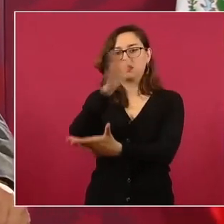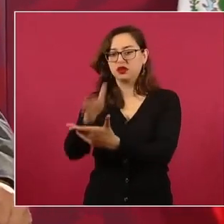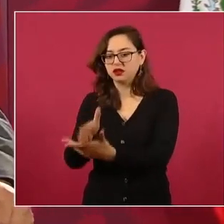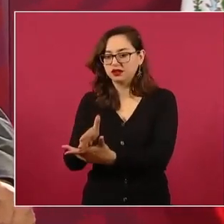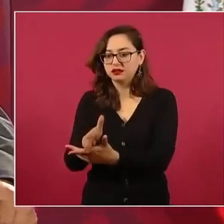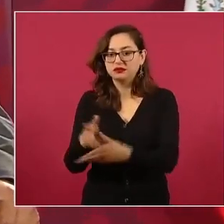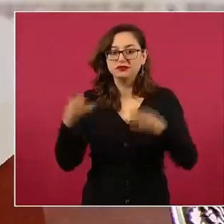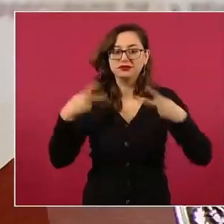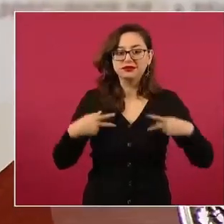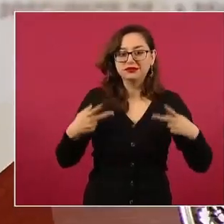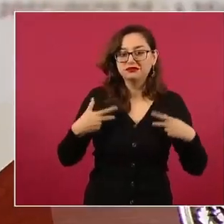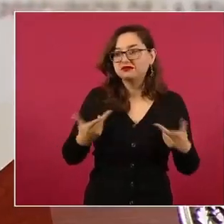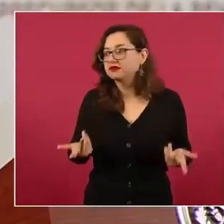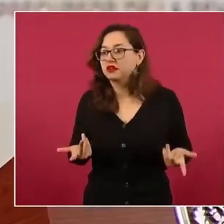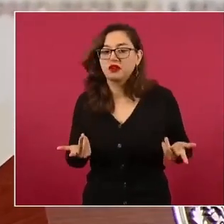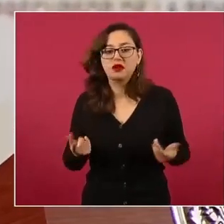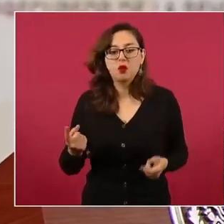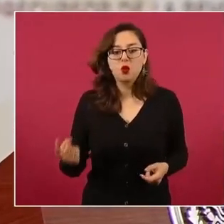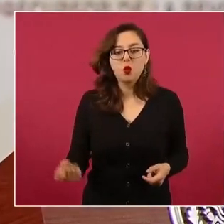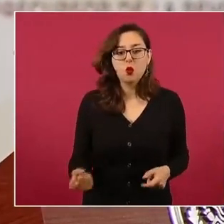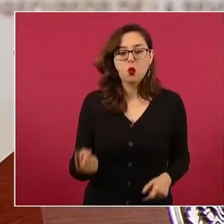ya veterano como yo.